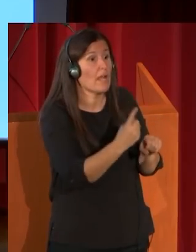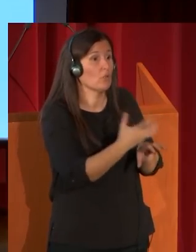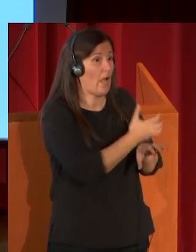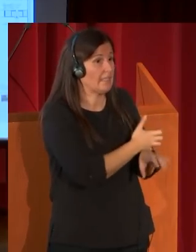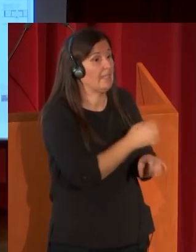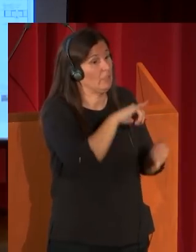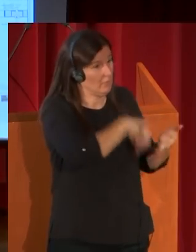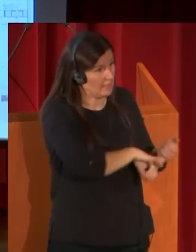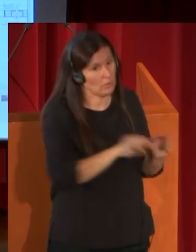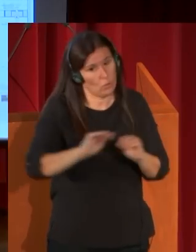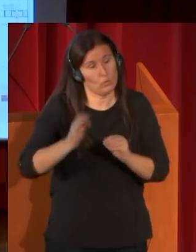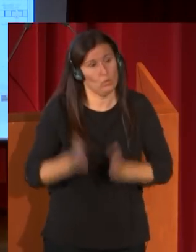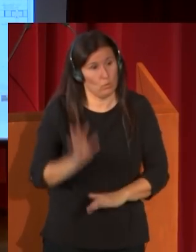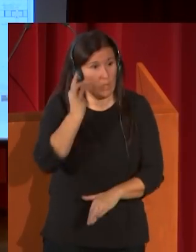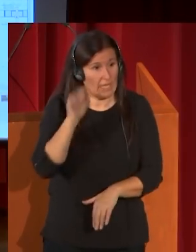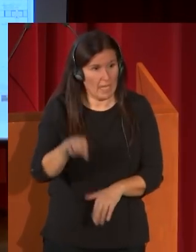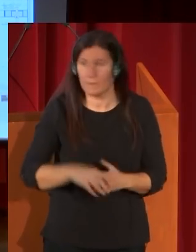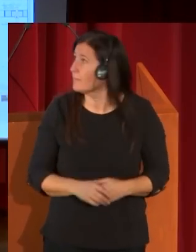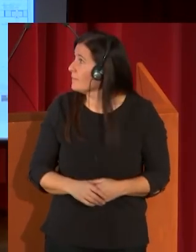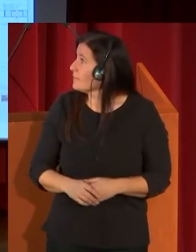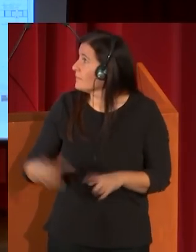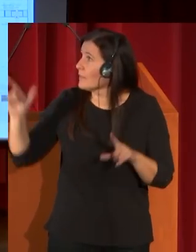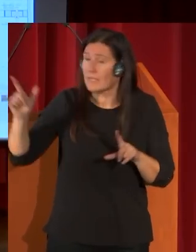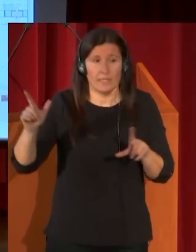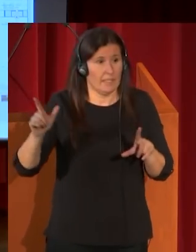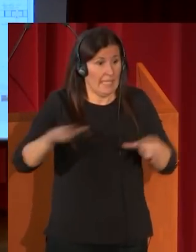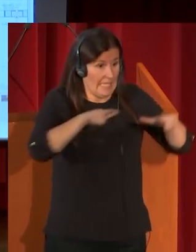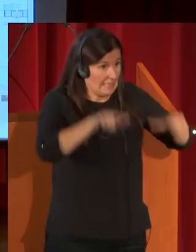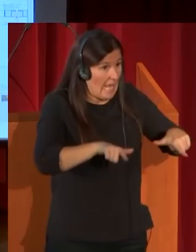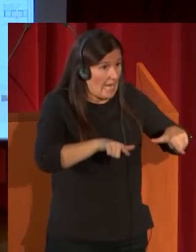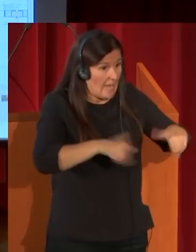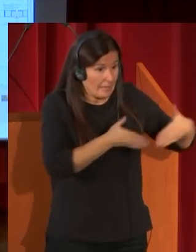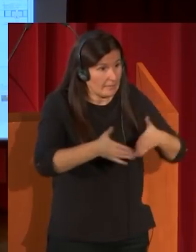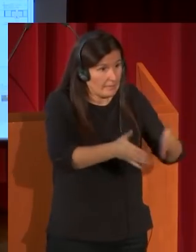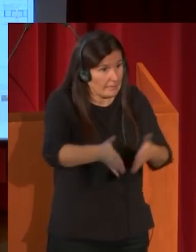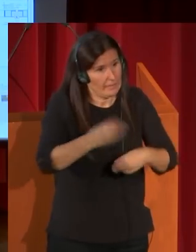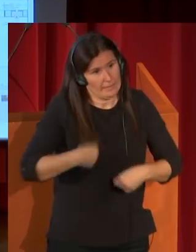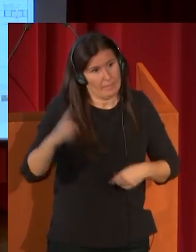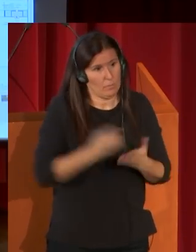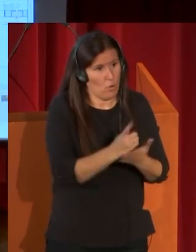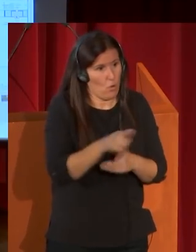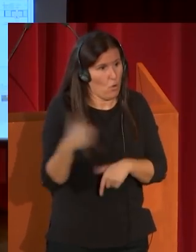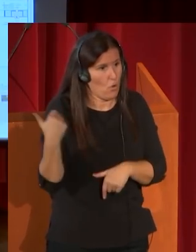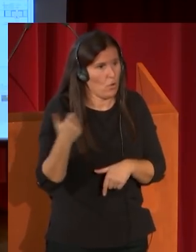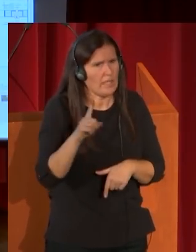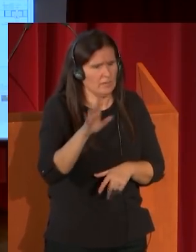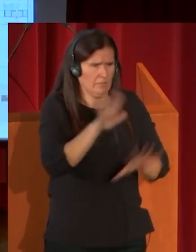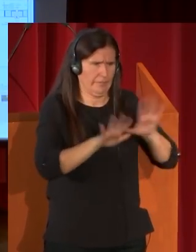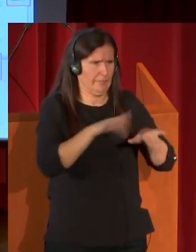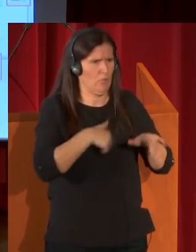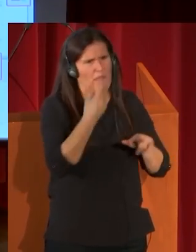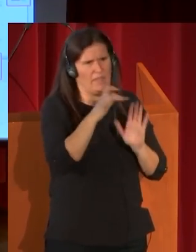casarse con su hija. Este es el esquema de la composición, no vamos a entrar en ello porque es, como ven, complejo,